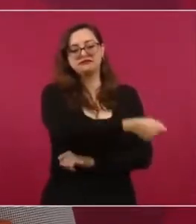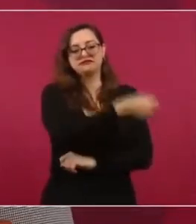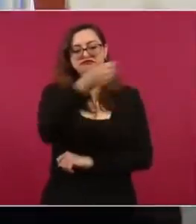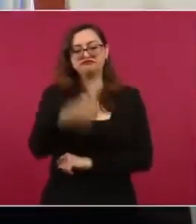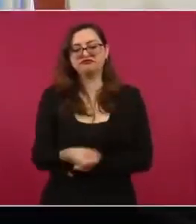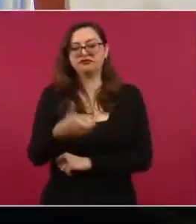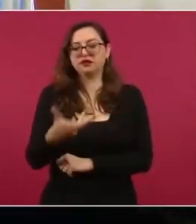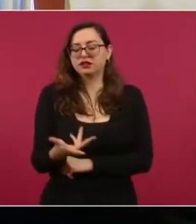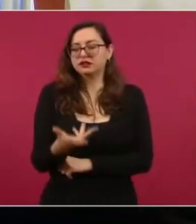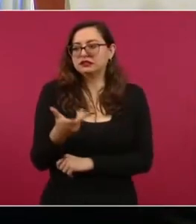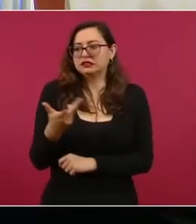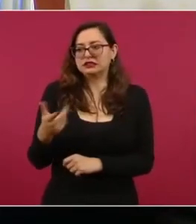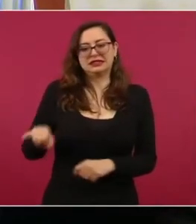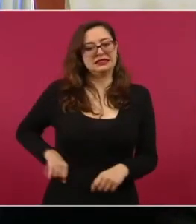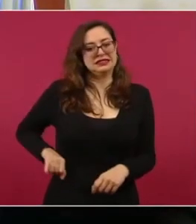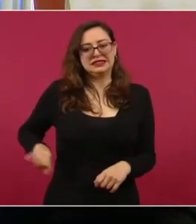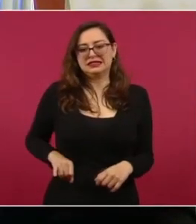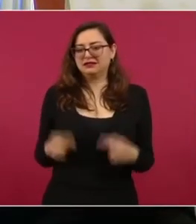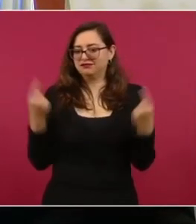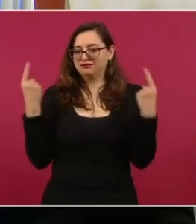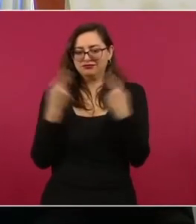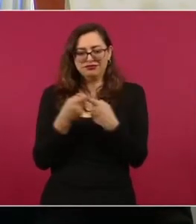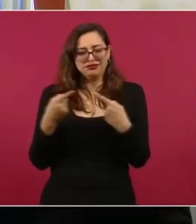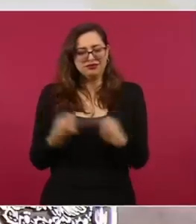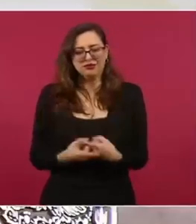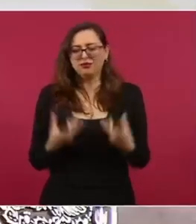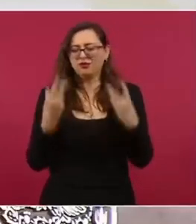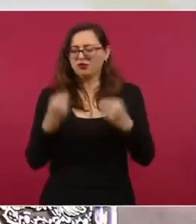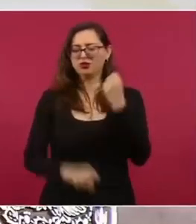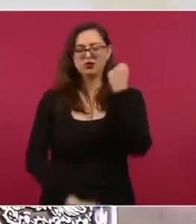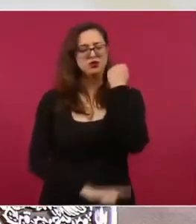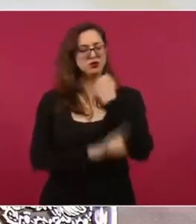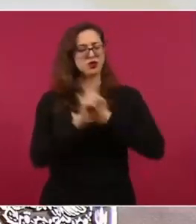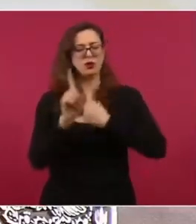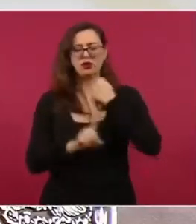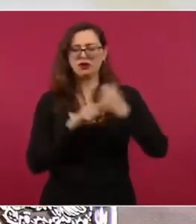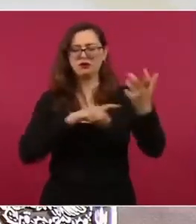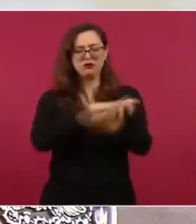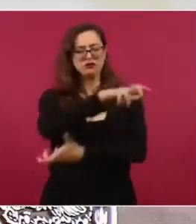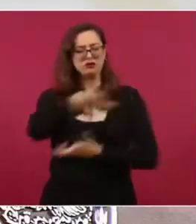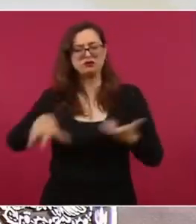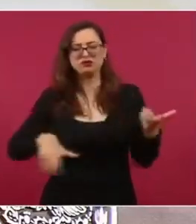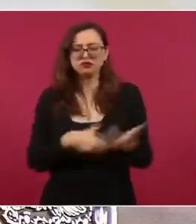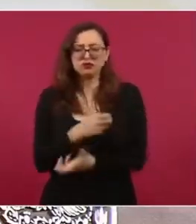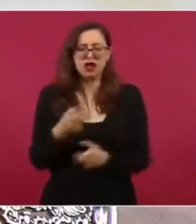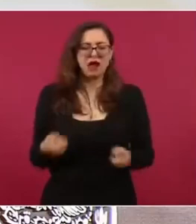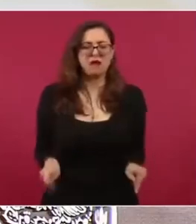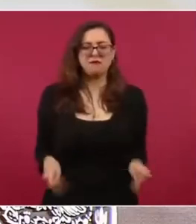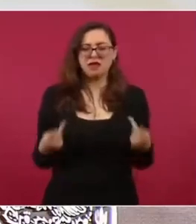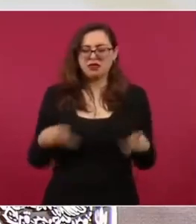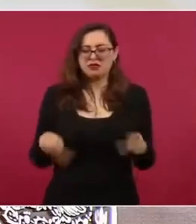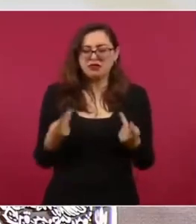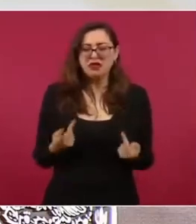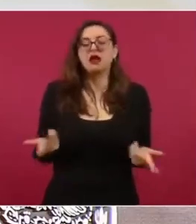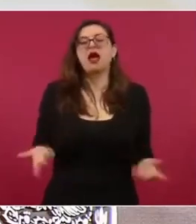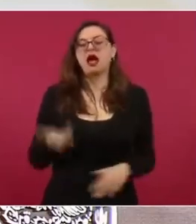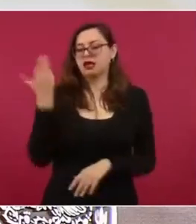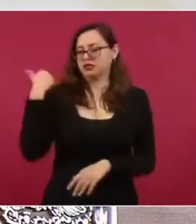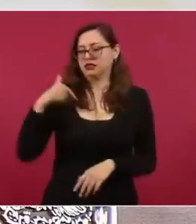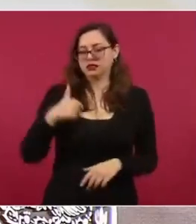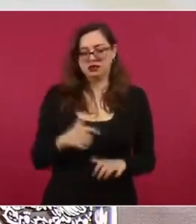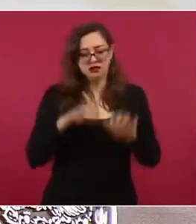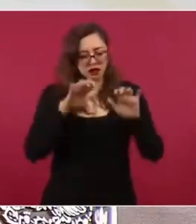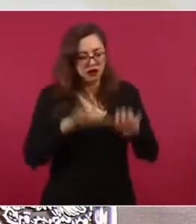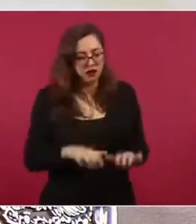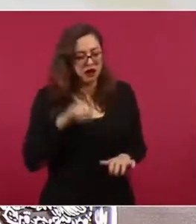conflicto de intereses, ha vendido muchos jugadores en México, es perteneciente al reportaje que escribí del cartel del